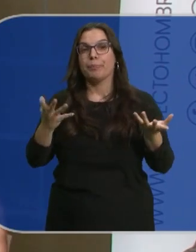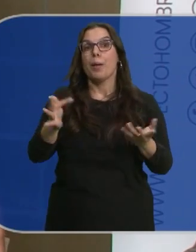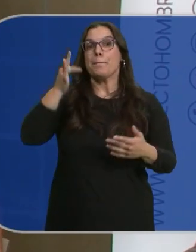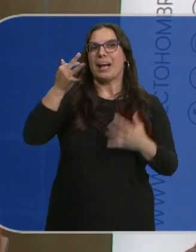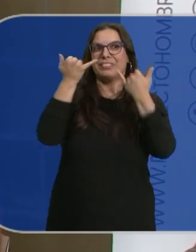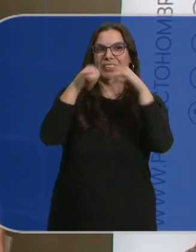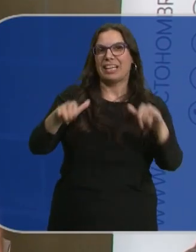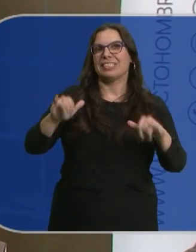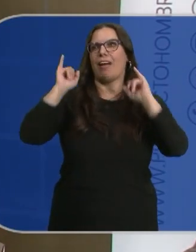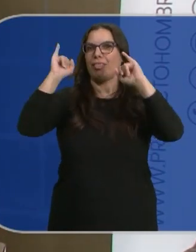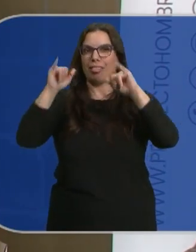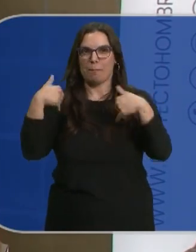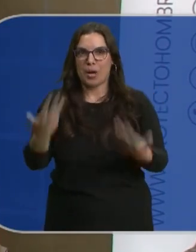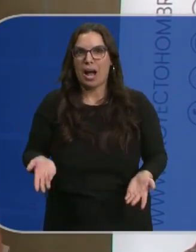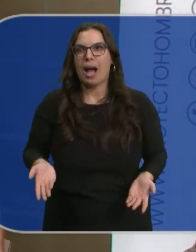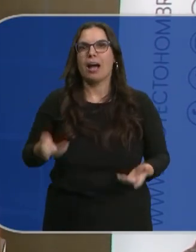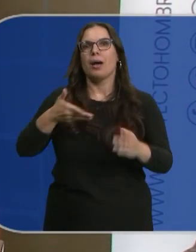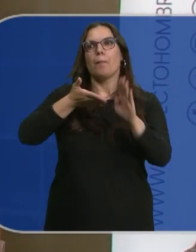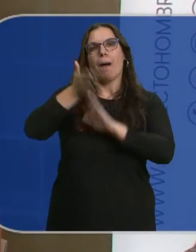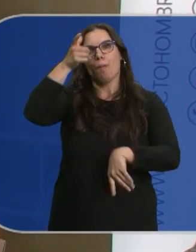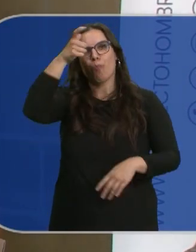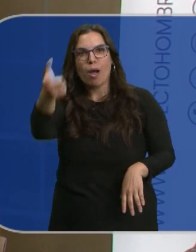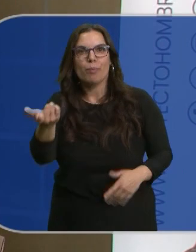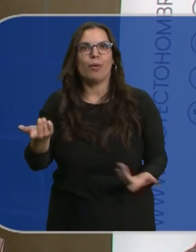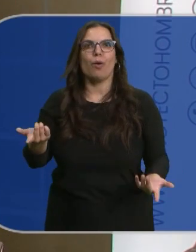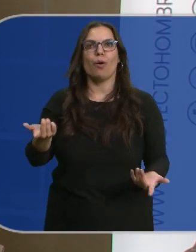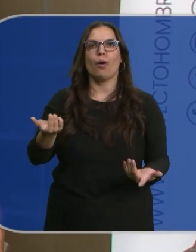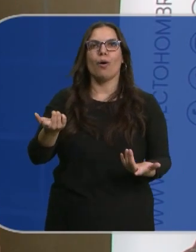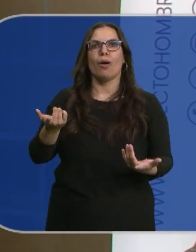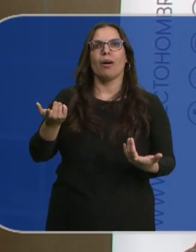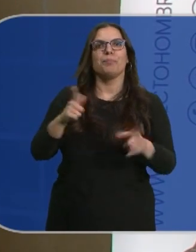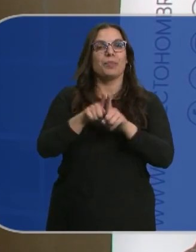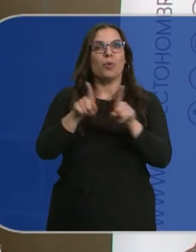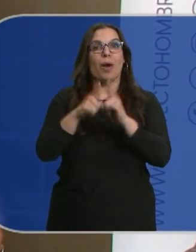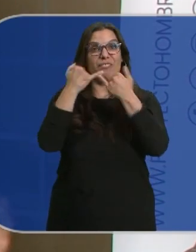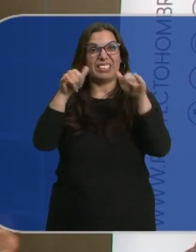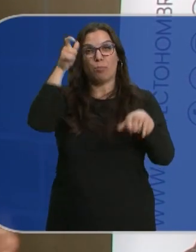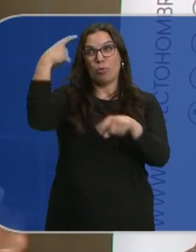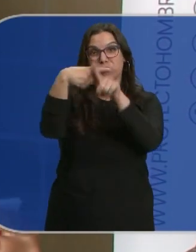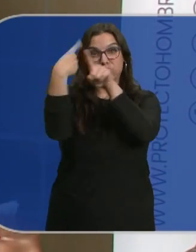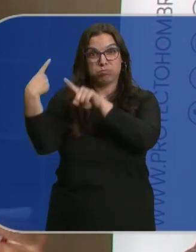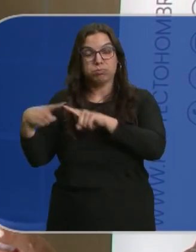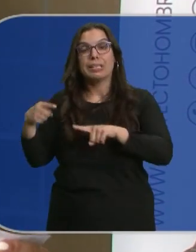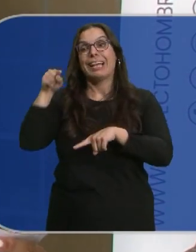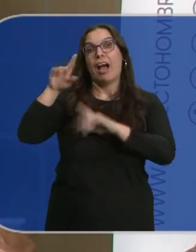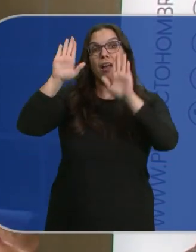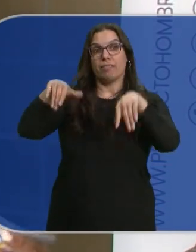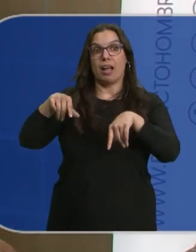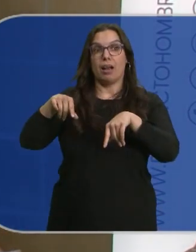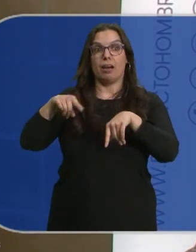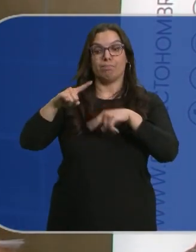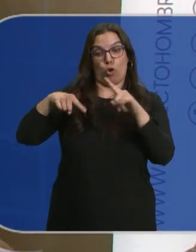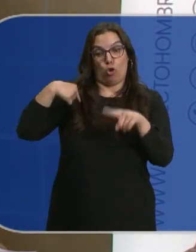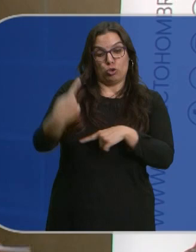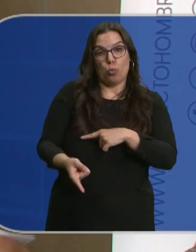fiestas, a salir más, a ir al pueblo, a las verbenas, genera que los chavales dentro de